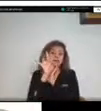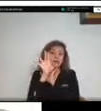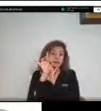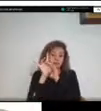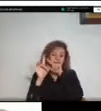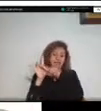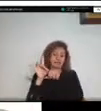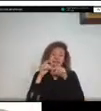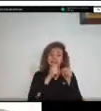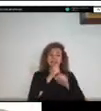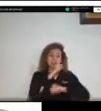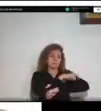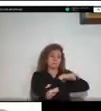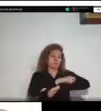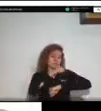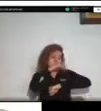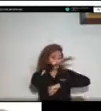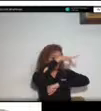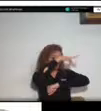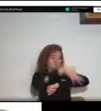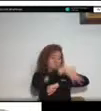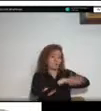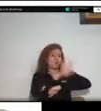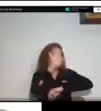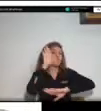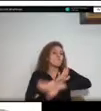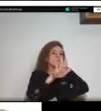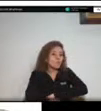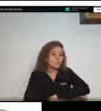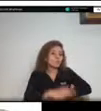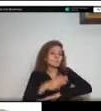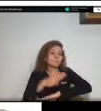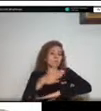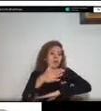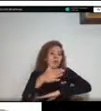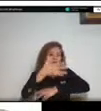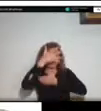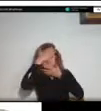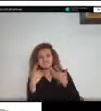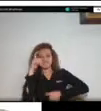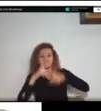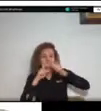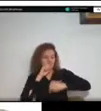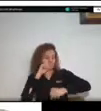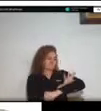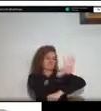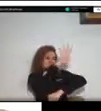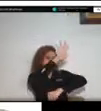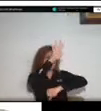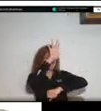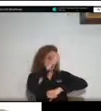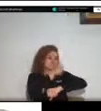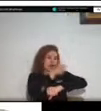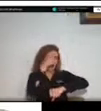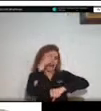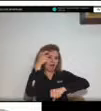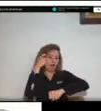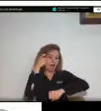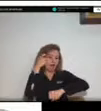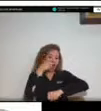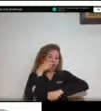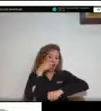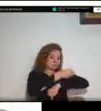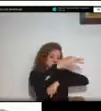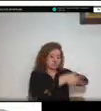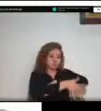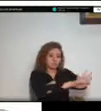hablando de algo que se haya tomado desde tierra y estamos hablando de anchos de río en este caso entre 100 y 200 metros no estamos hablando de